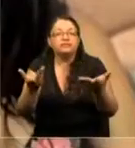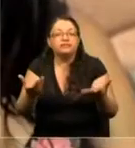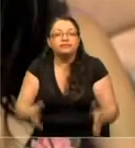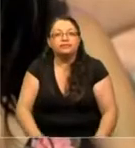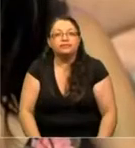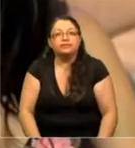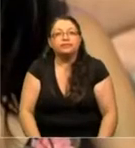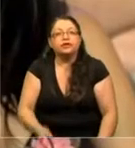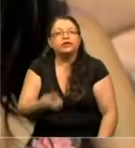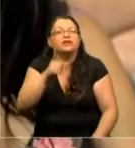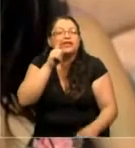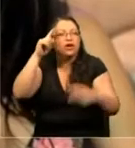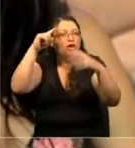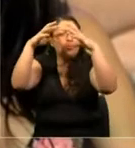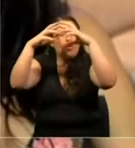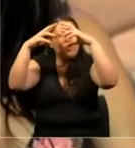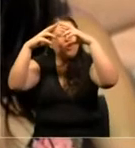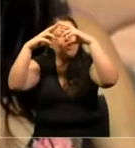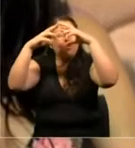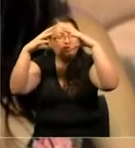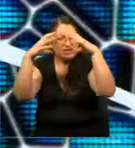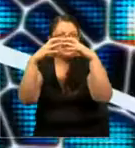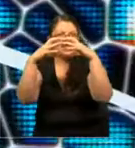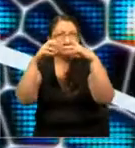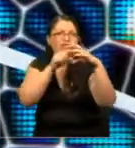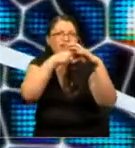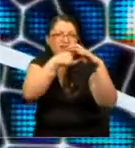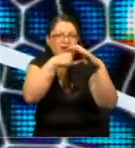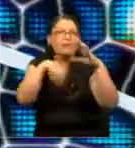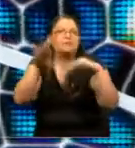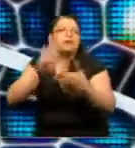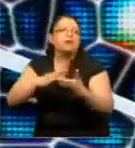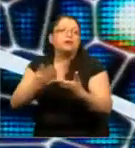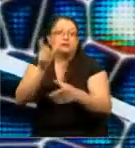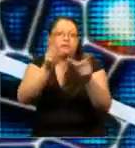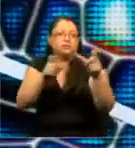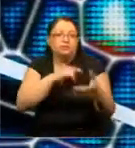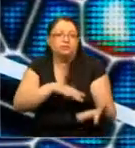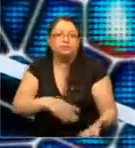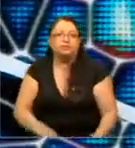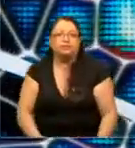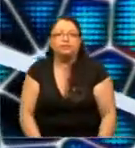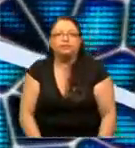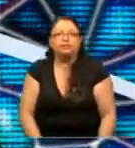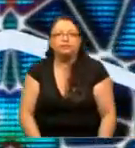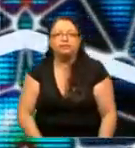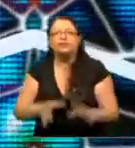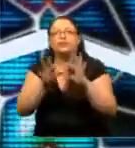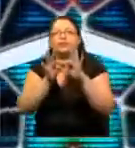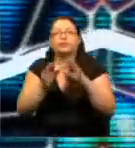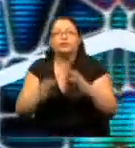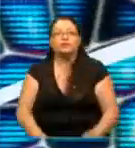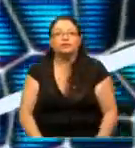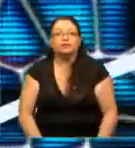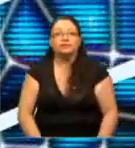tener un cerebro envejecido que sea más saludable para los chilenos. Muchísimas gracias.